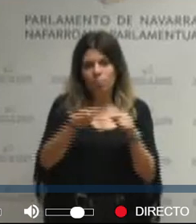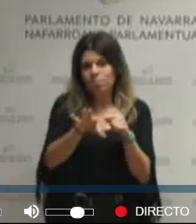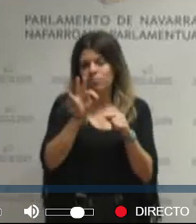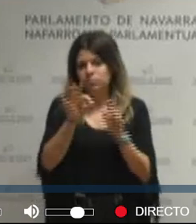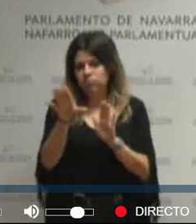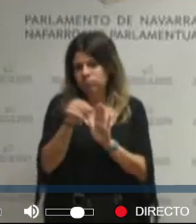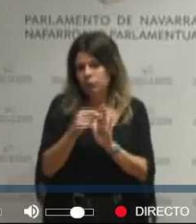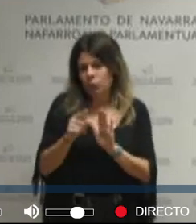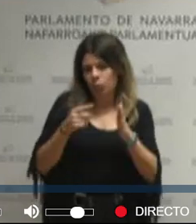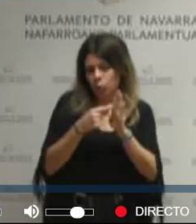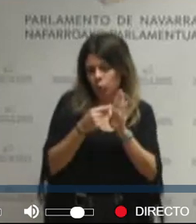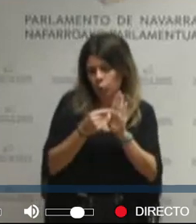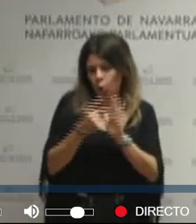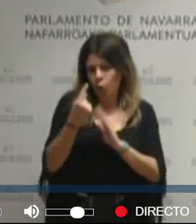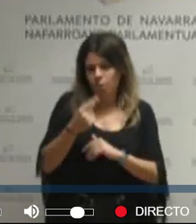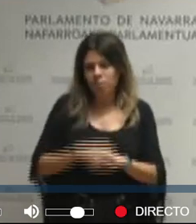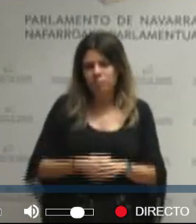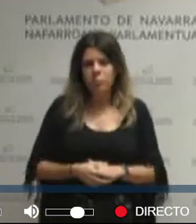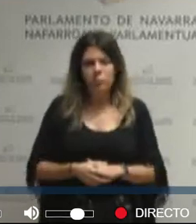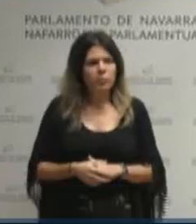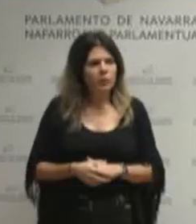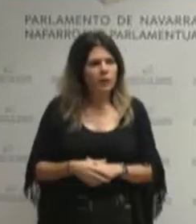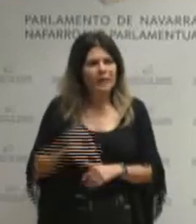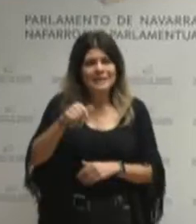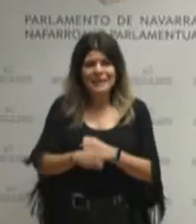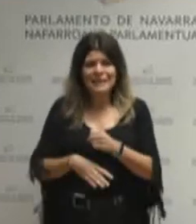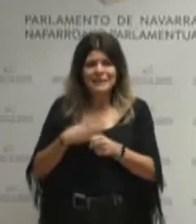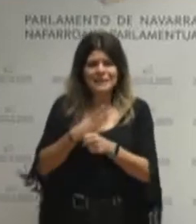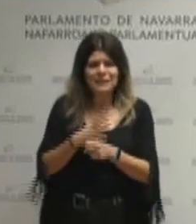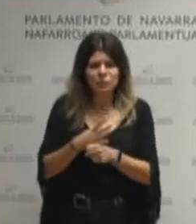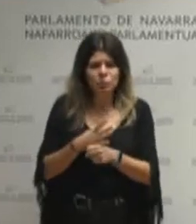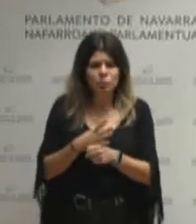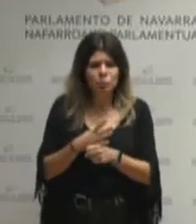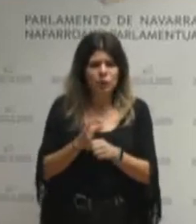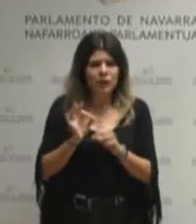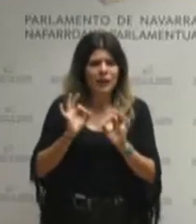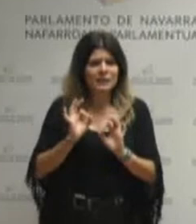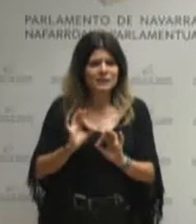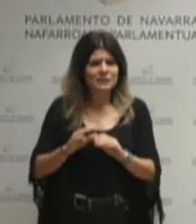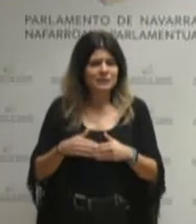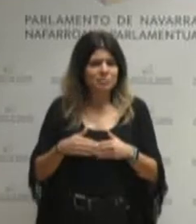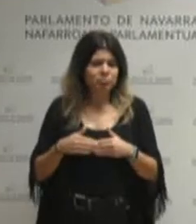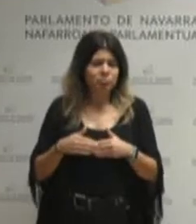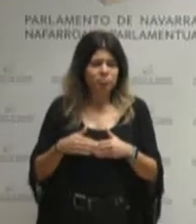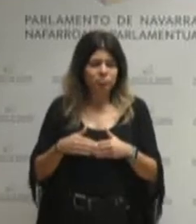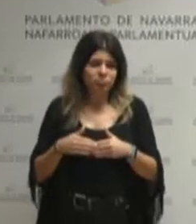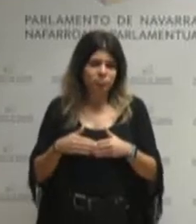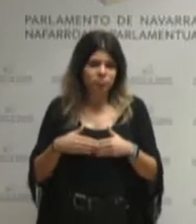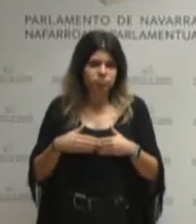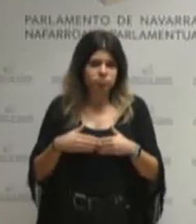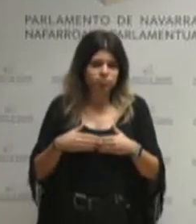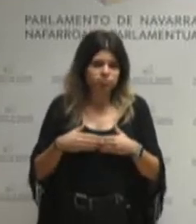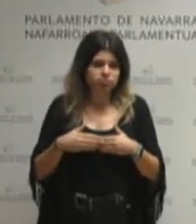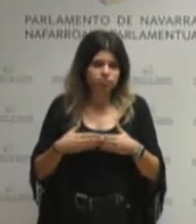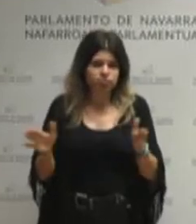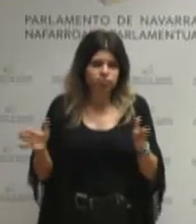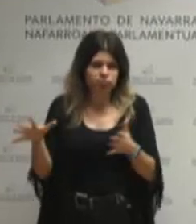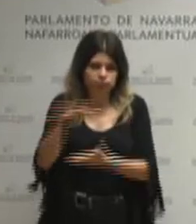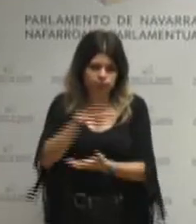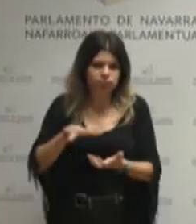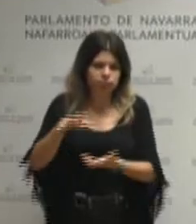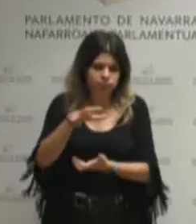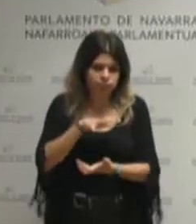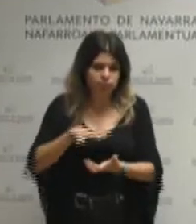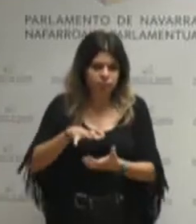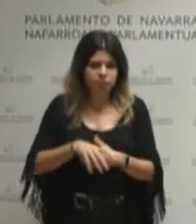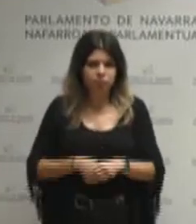Onetan, norbeitek esango luke pandoraren kutsa irekidela. Inorgutxik aurrikuz zezakeen,